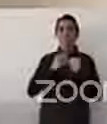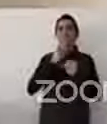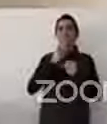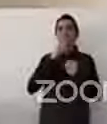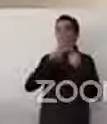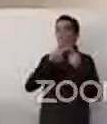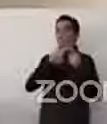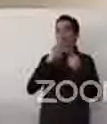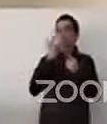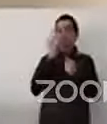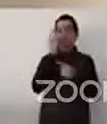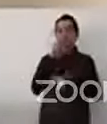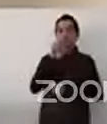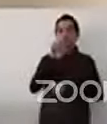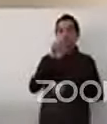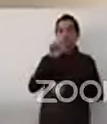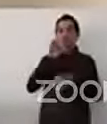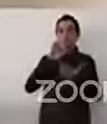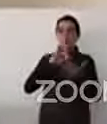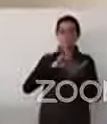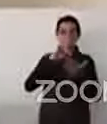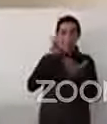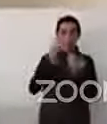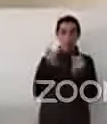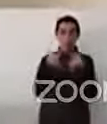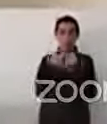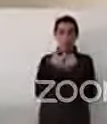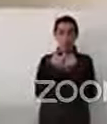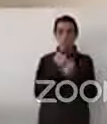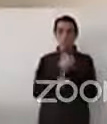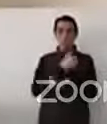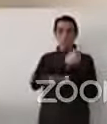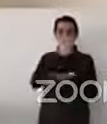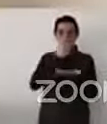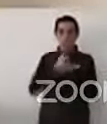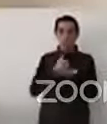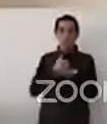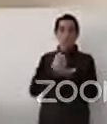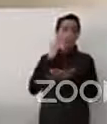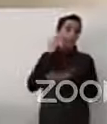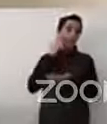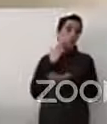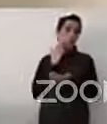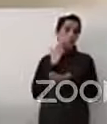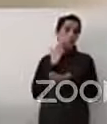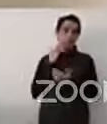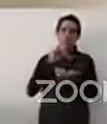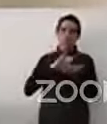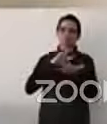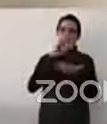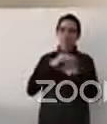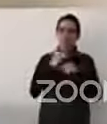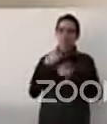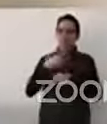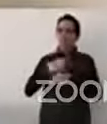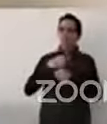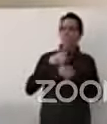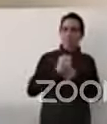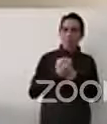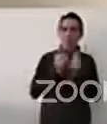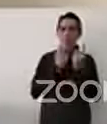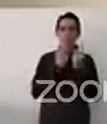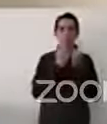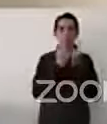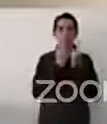León por esta invitación a este diálogo tan importante. Un diálogo sin duda necesario para empezar a